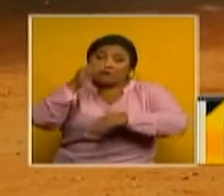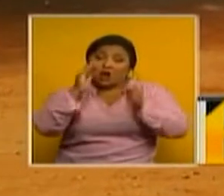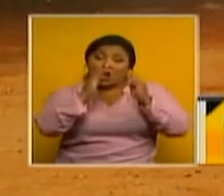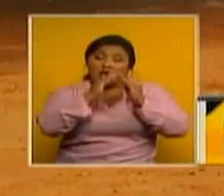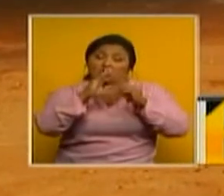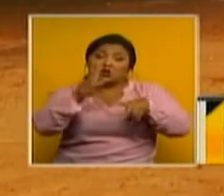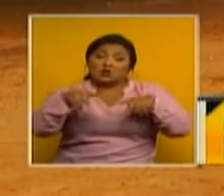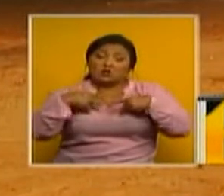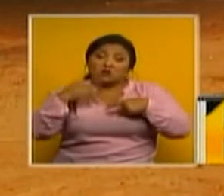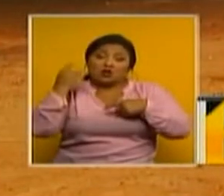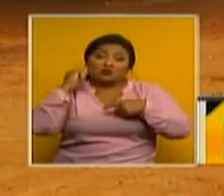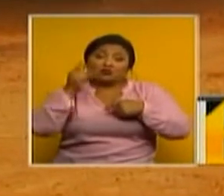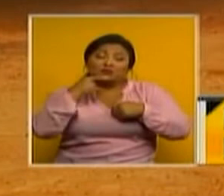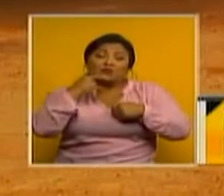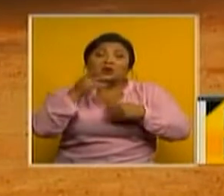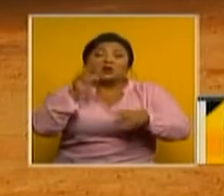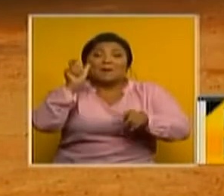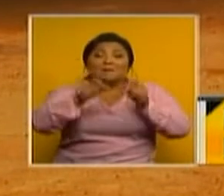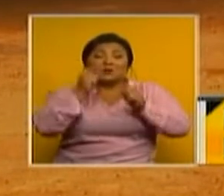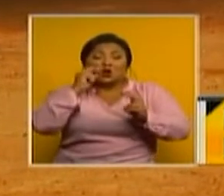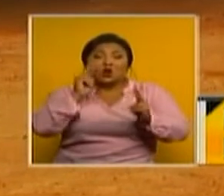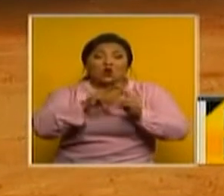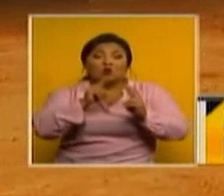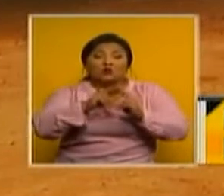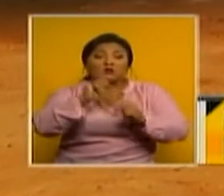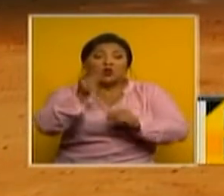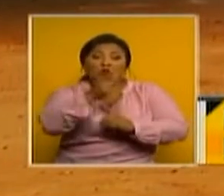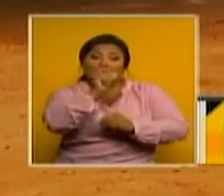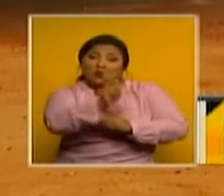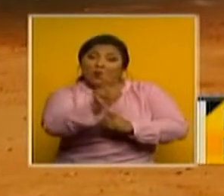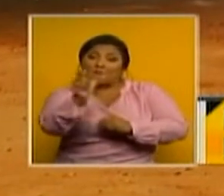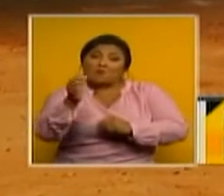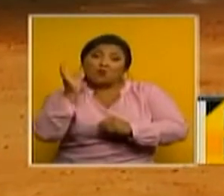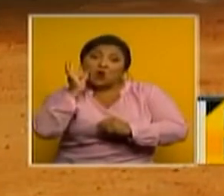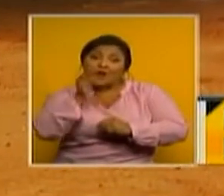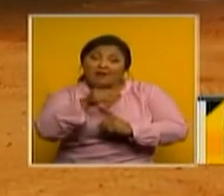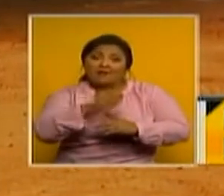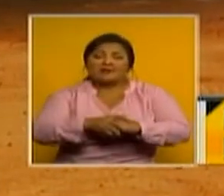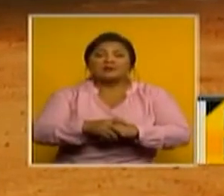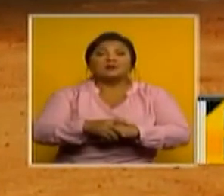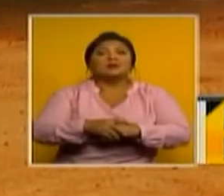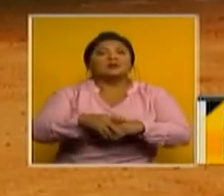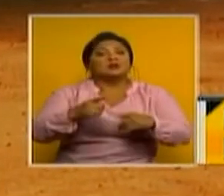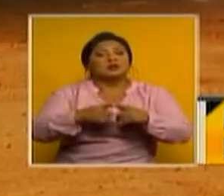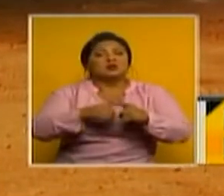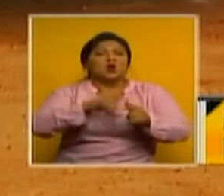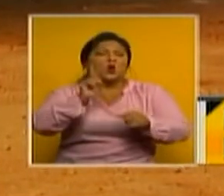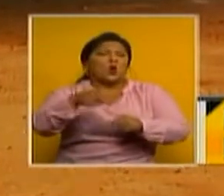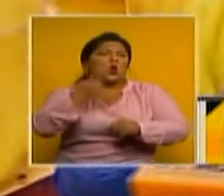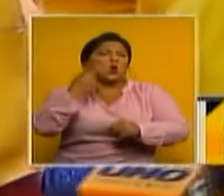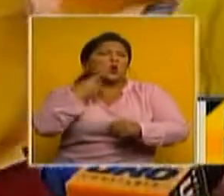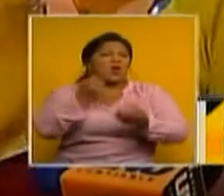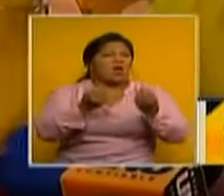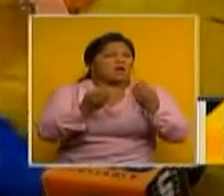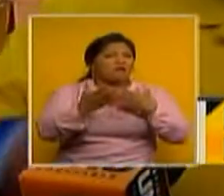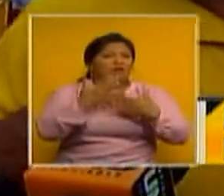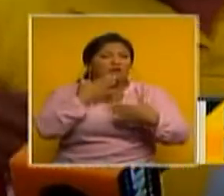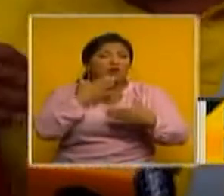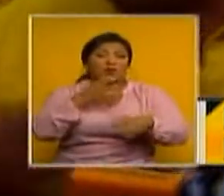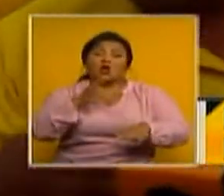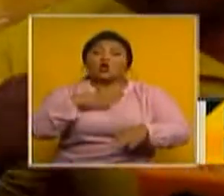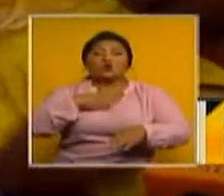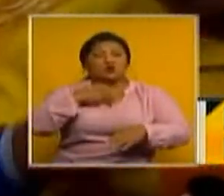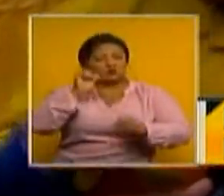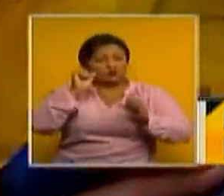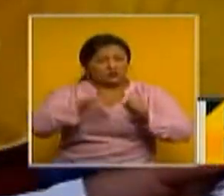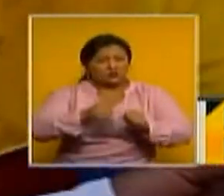también llegaron personas que conocen a una de las dos involucradas en este caso y aquí surgieron otras versiones mire yo pongo las manos